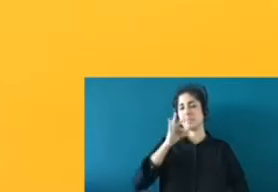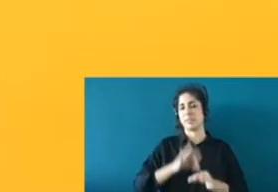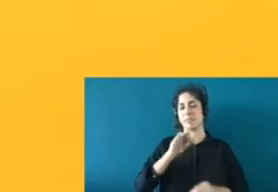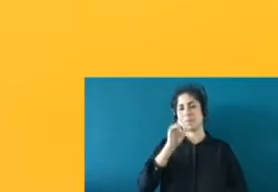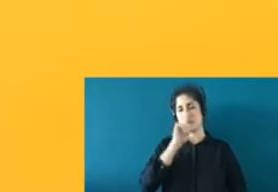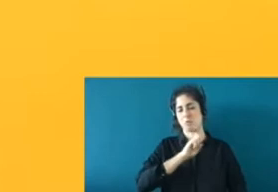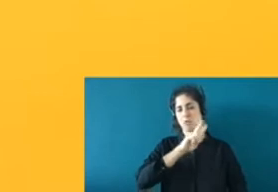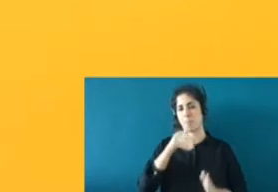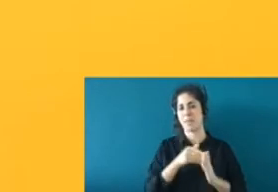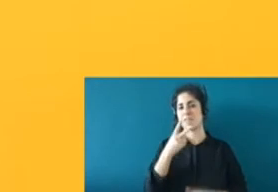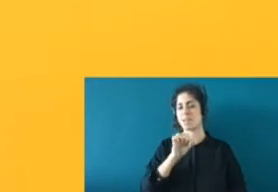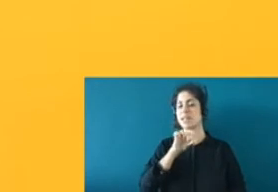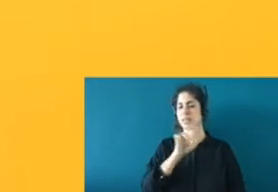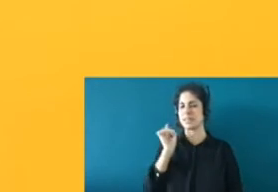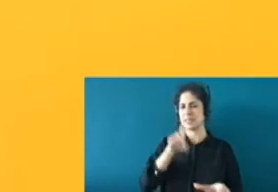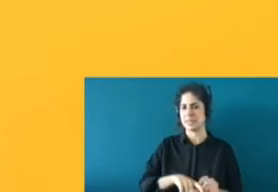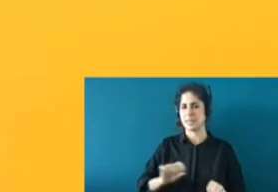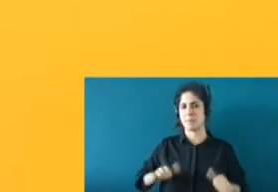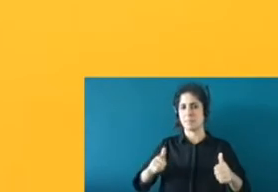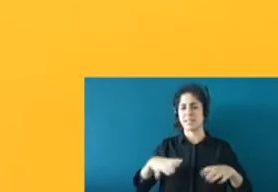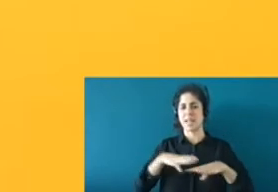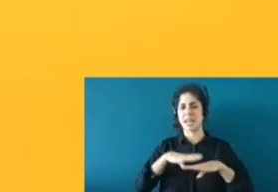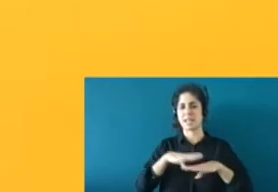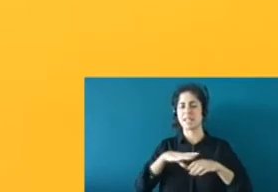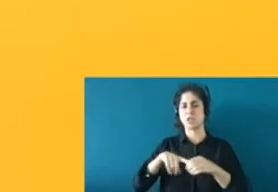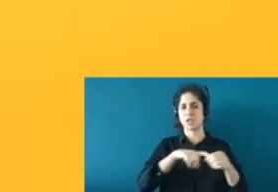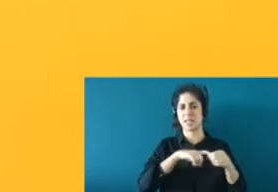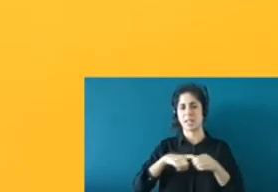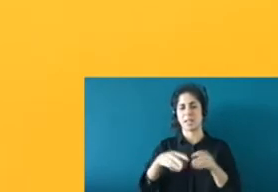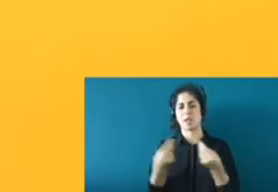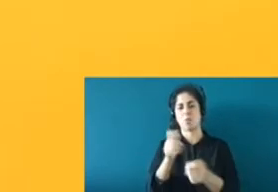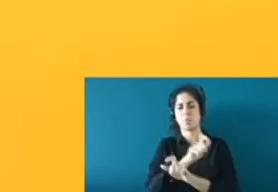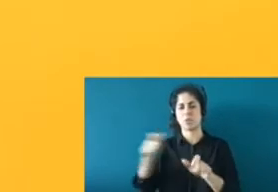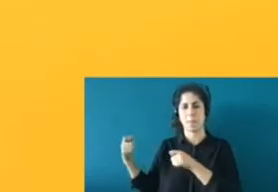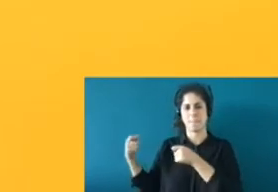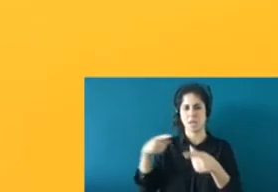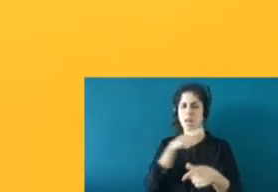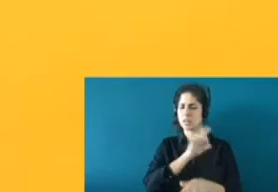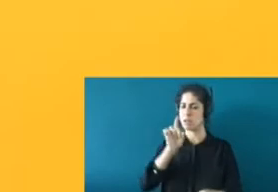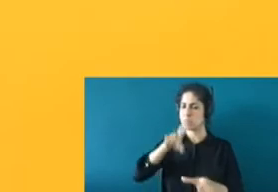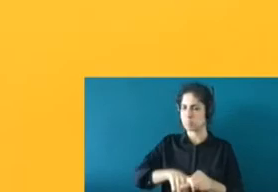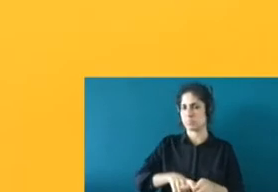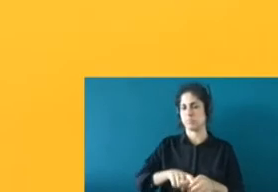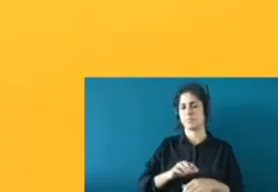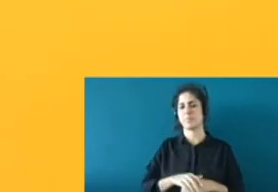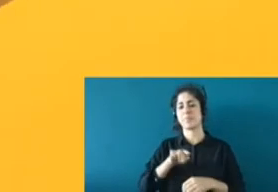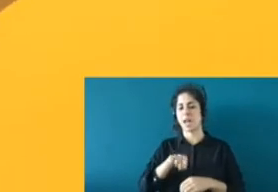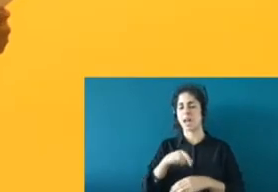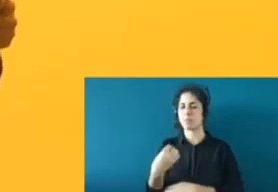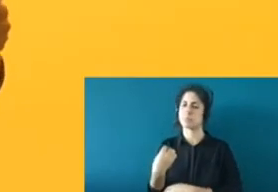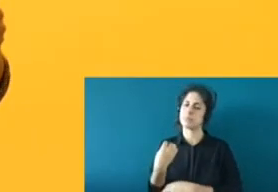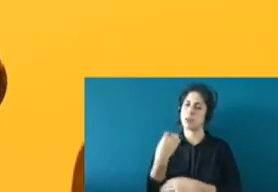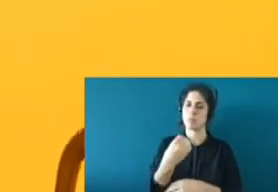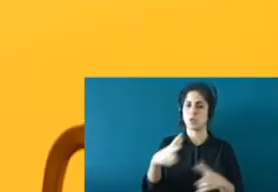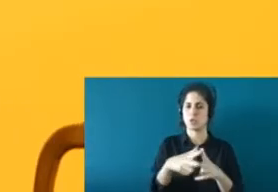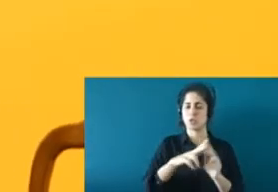participar activamente en la red ciudadana de solidaridad con las personas migrantes. Desde este colectivo, presta apoyo social y jurídico